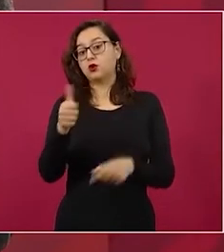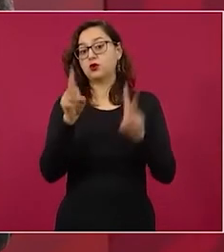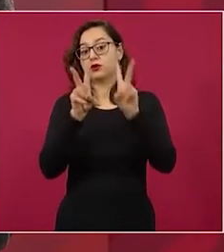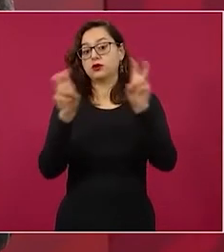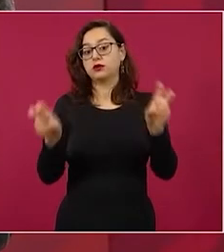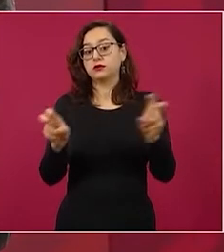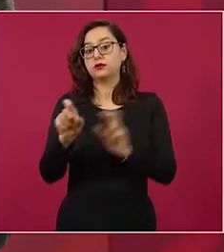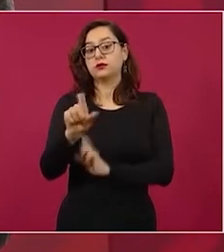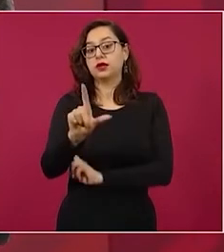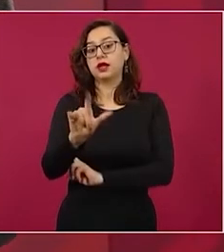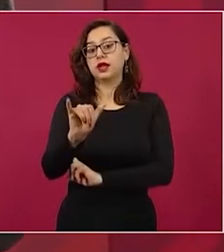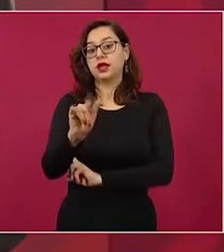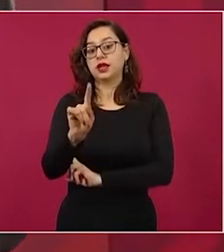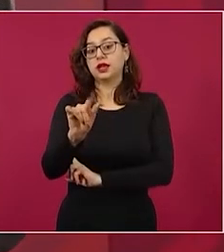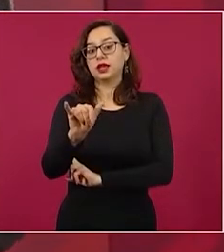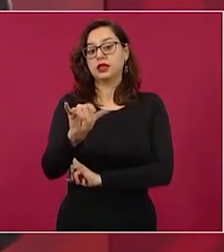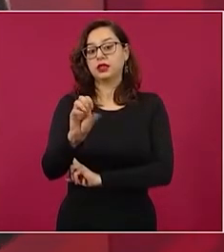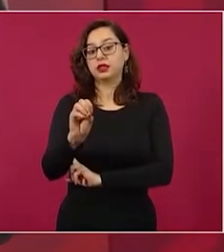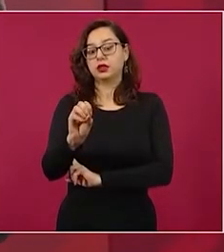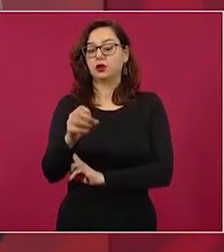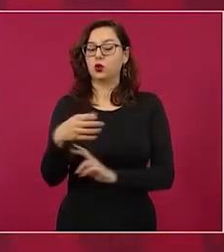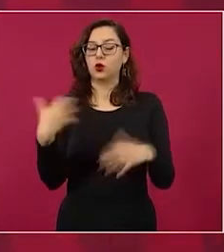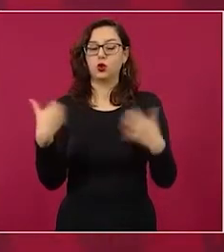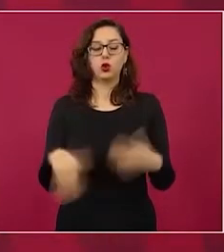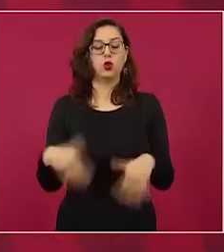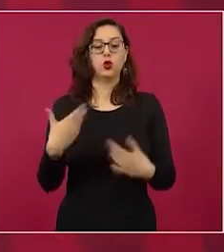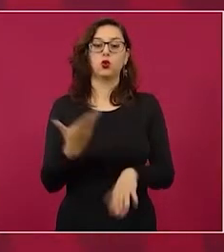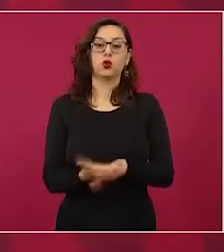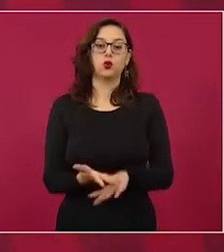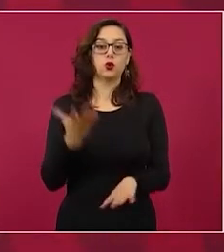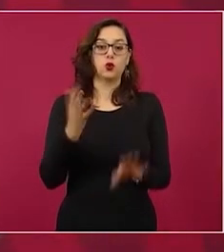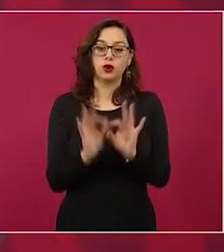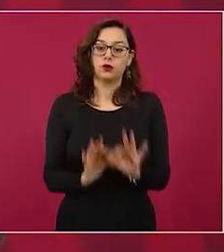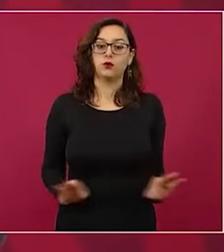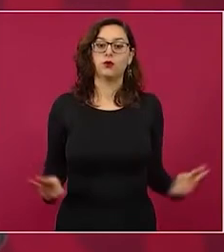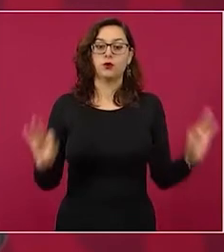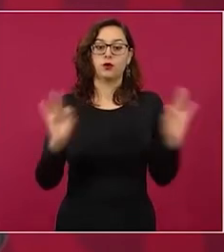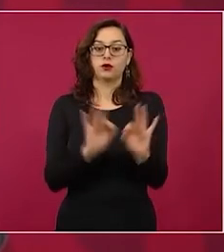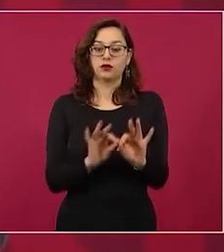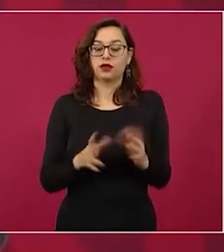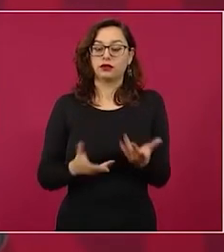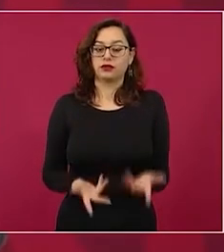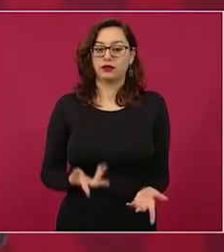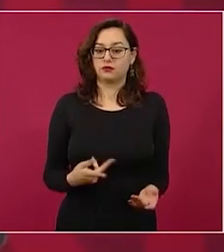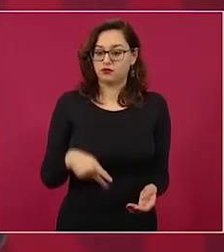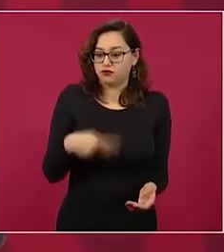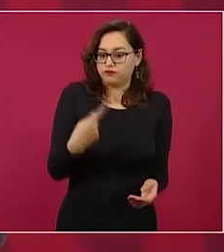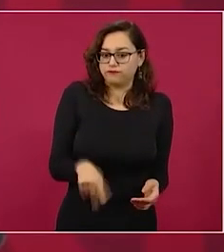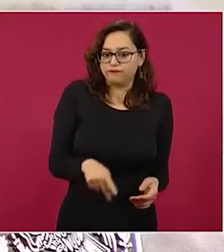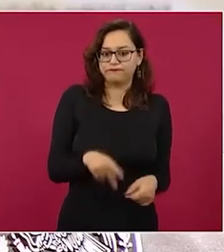que es importantísimo porque es un mineral estratégico